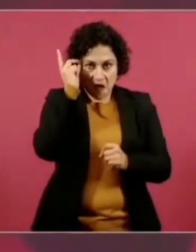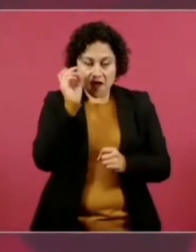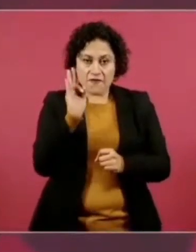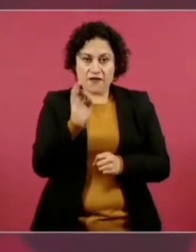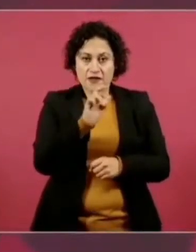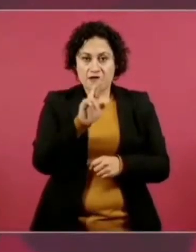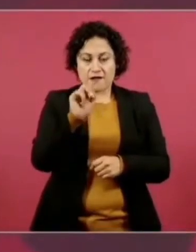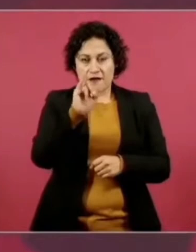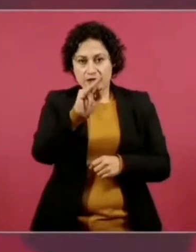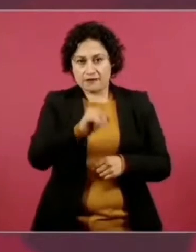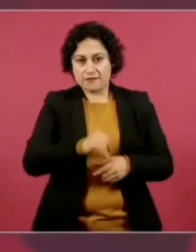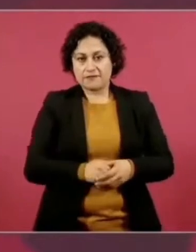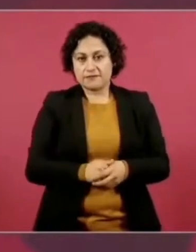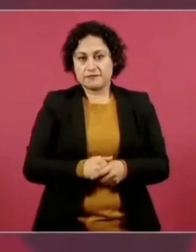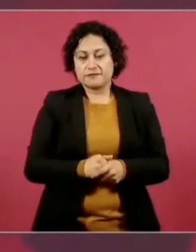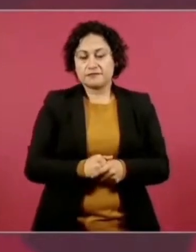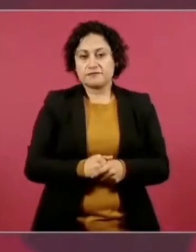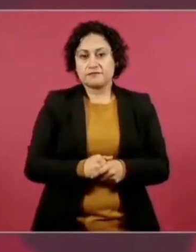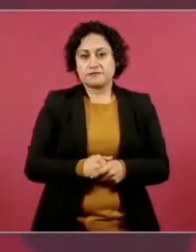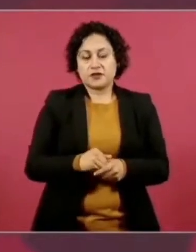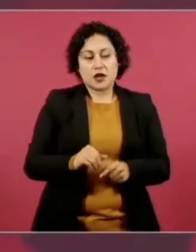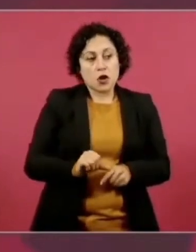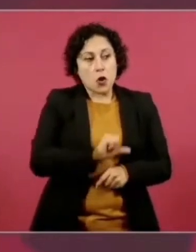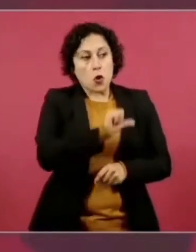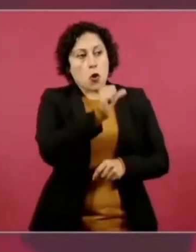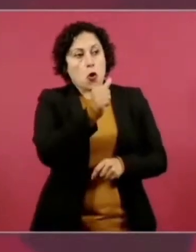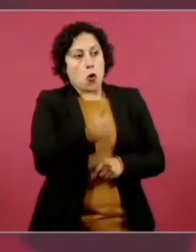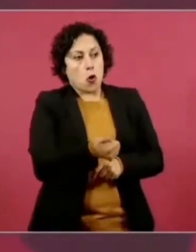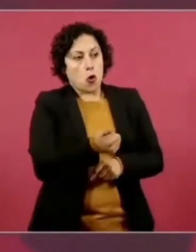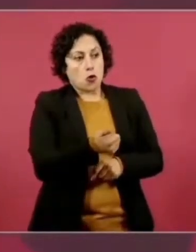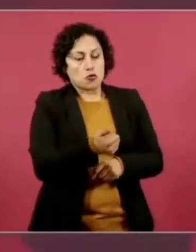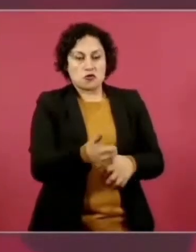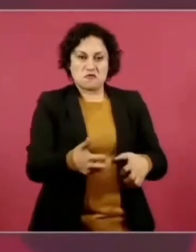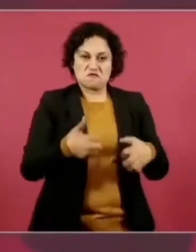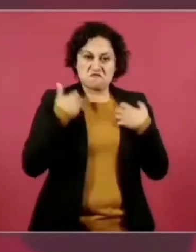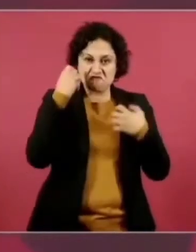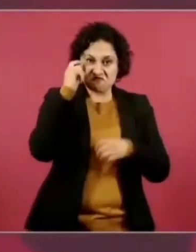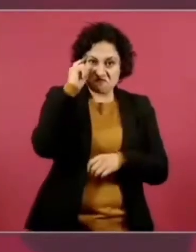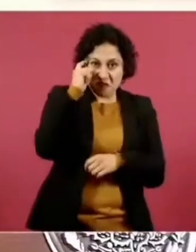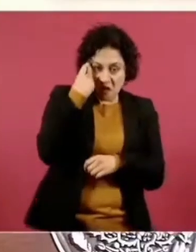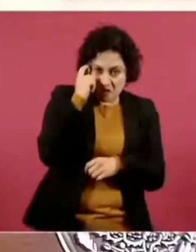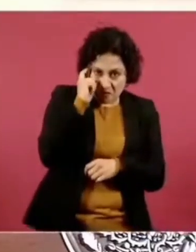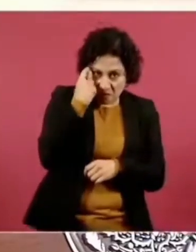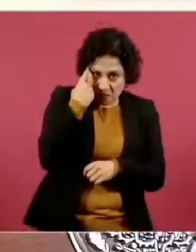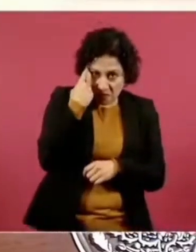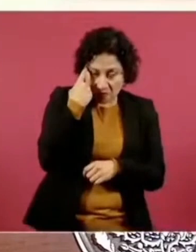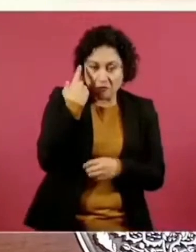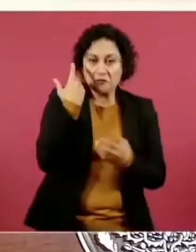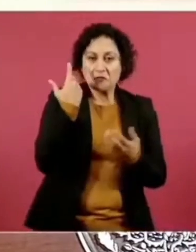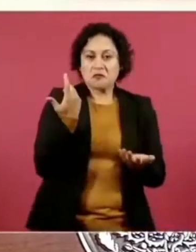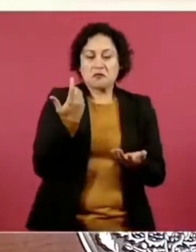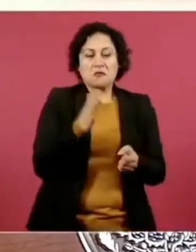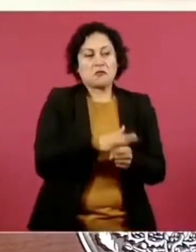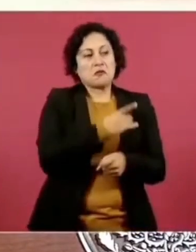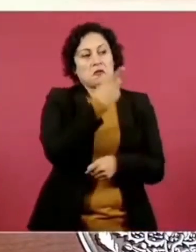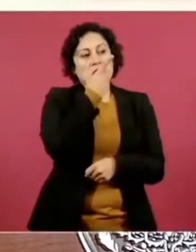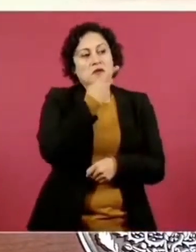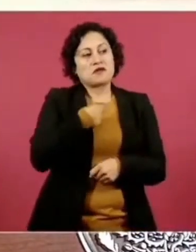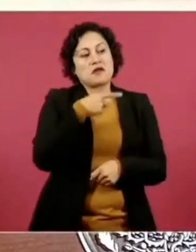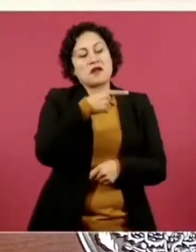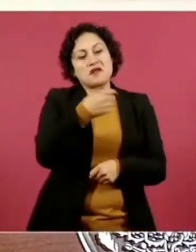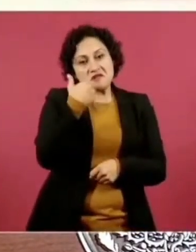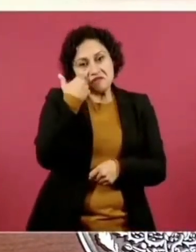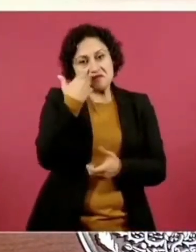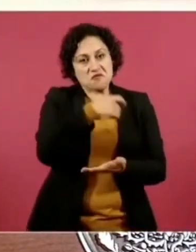y otro se me encaprichó de que él lo que quería era un yate.